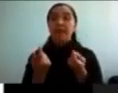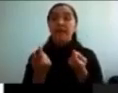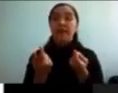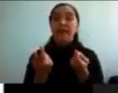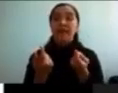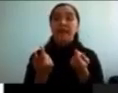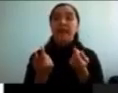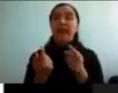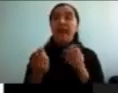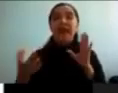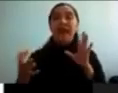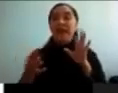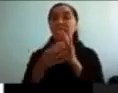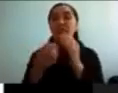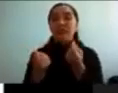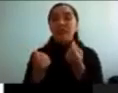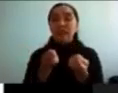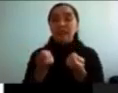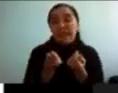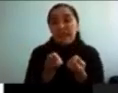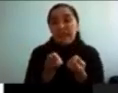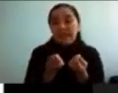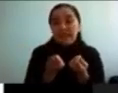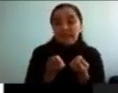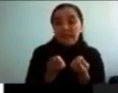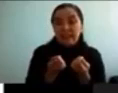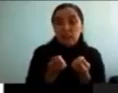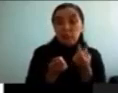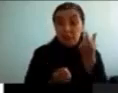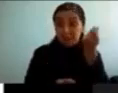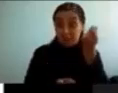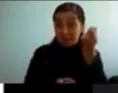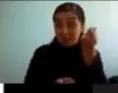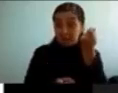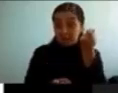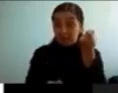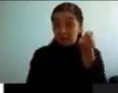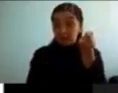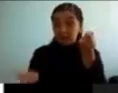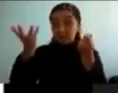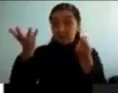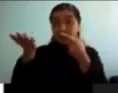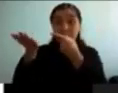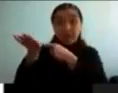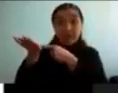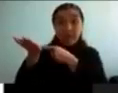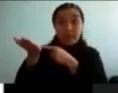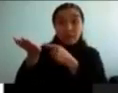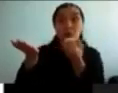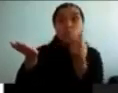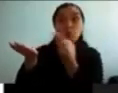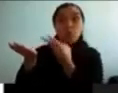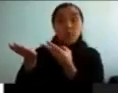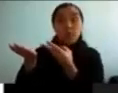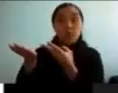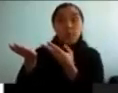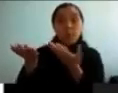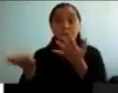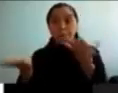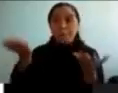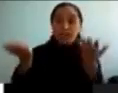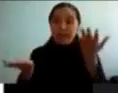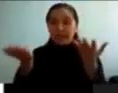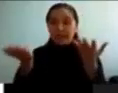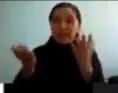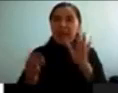directa entre los ingresos de cada estado per cápita y la concentración del déficit. O al parecer hay ciertas características de cómo